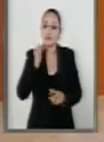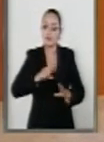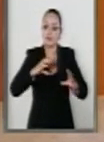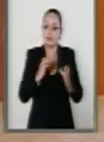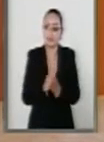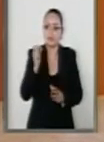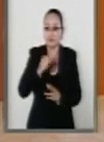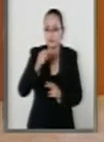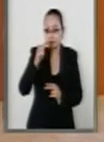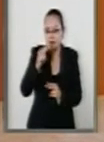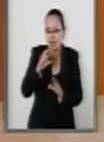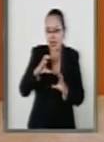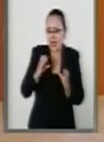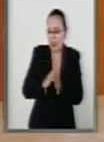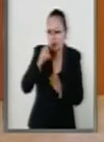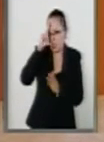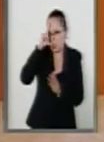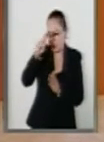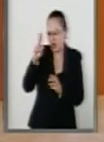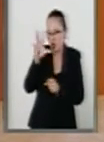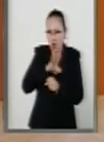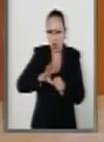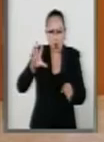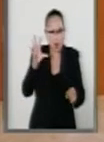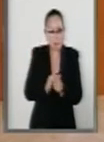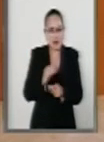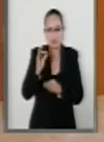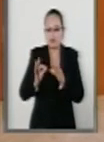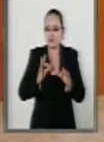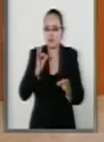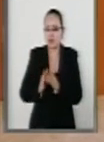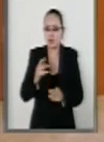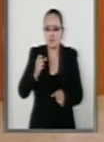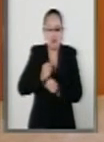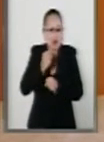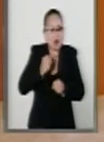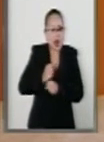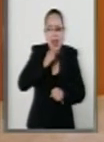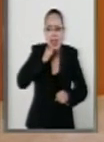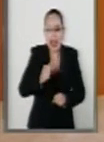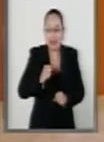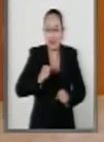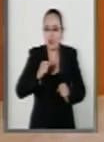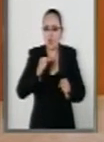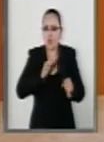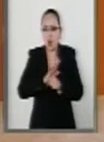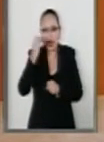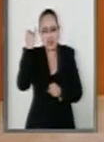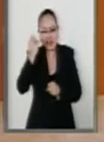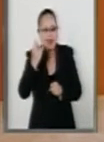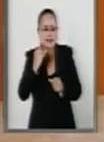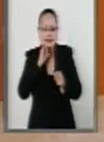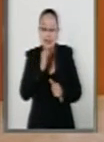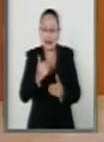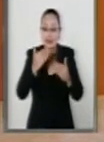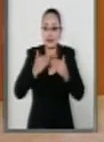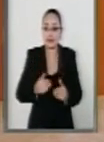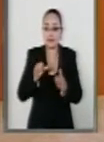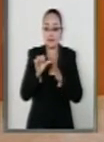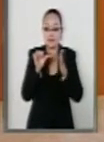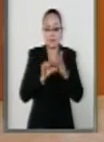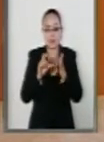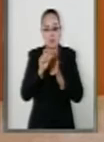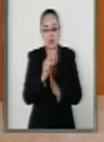la prohibición absoluta de la tortura bajo cualquier contexto es que se desprende del artículo